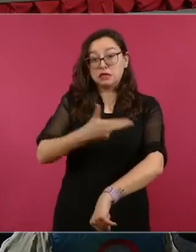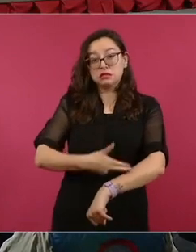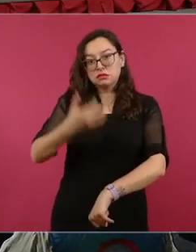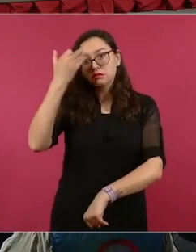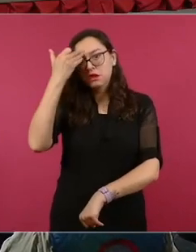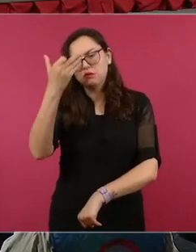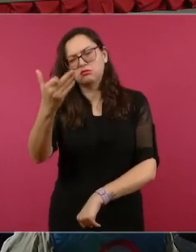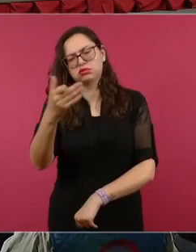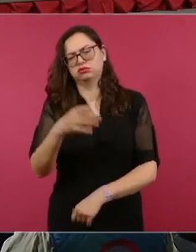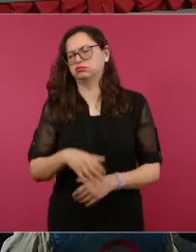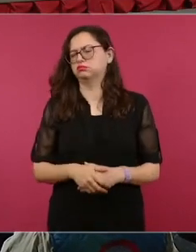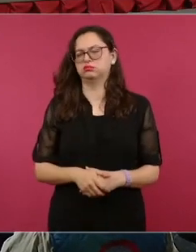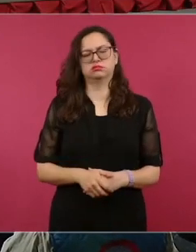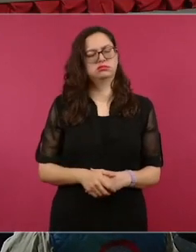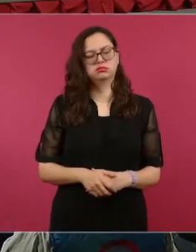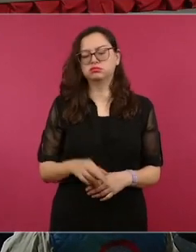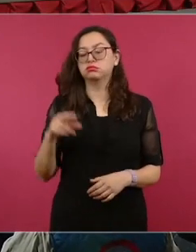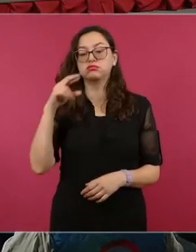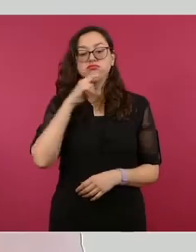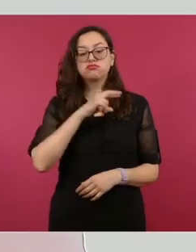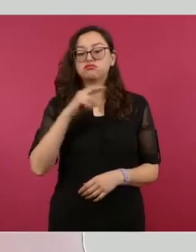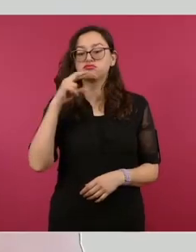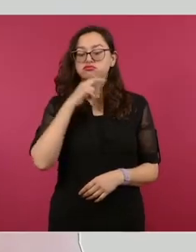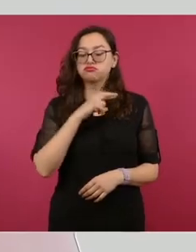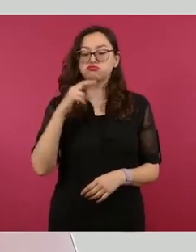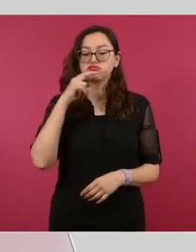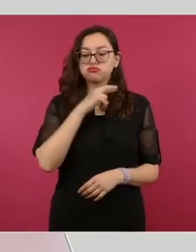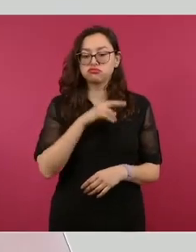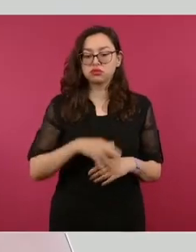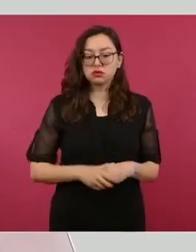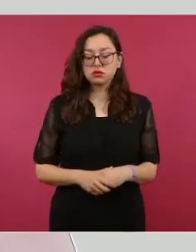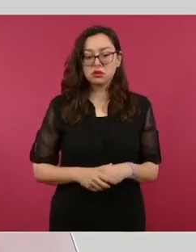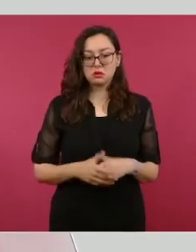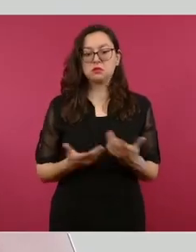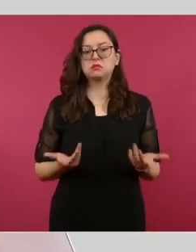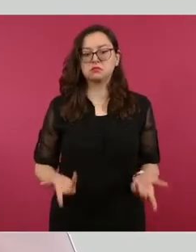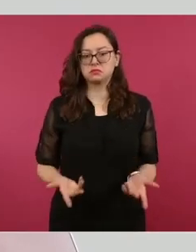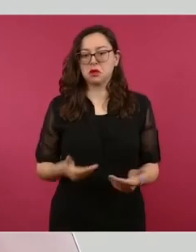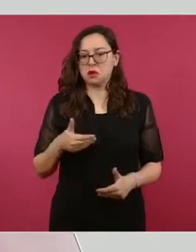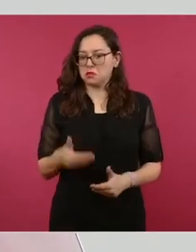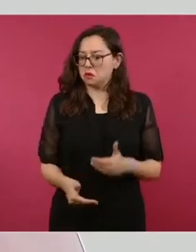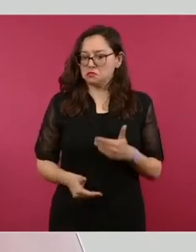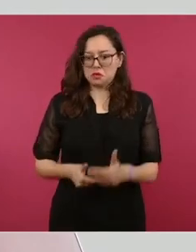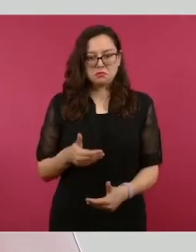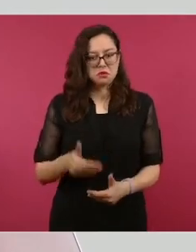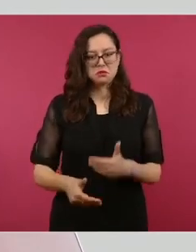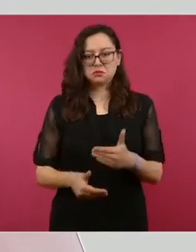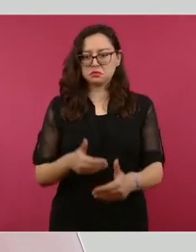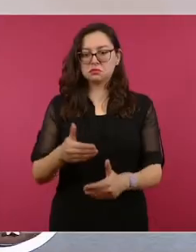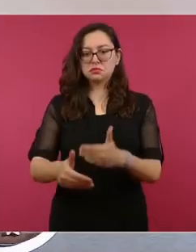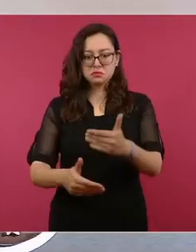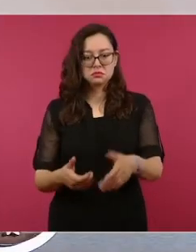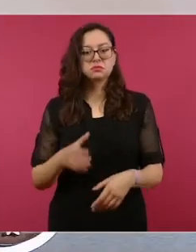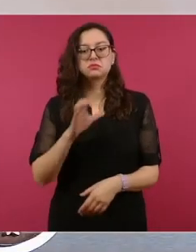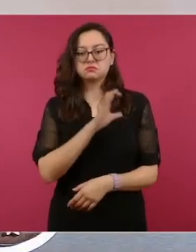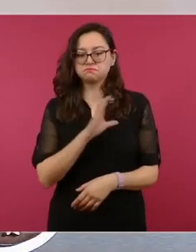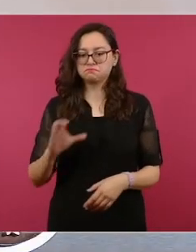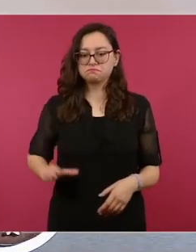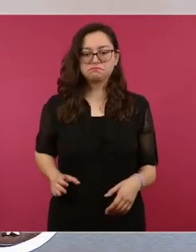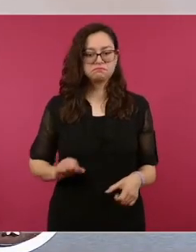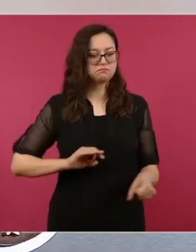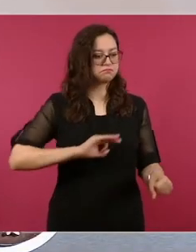petición. Estamos haciendo el procedimiento cada vez más rápido para brindar la seguridad